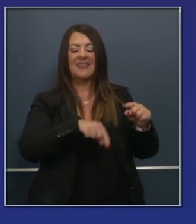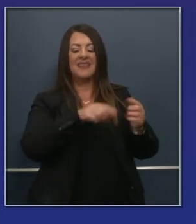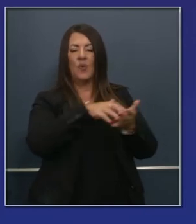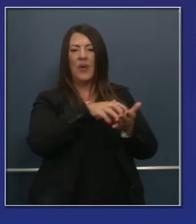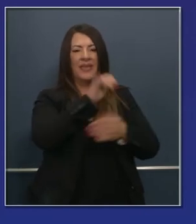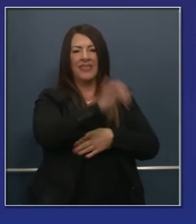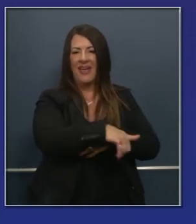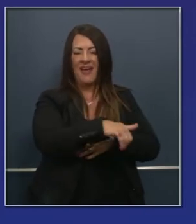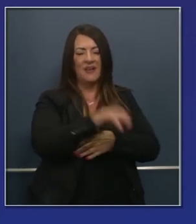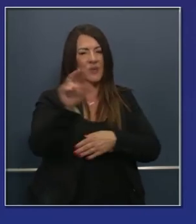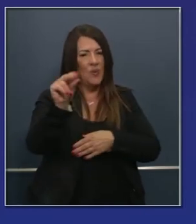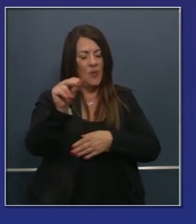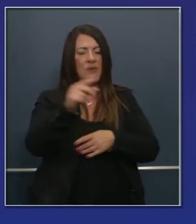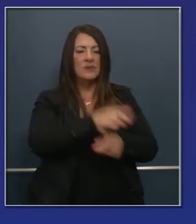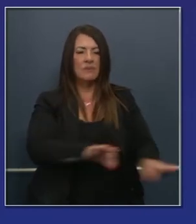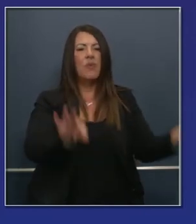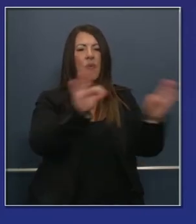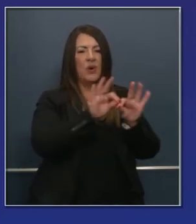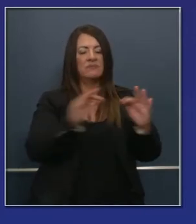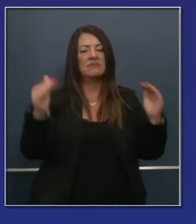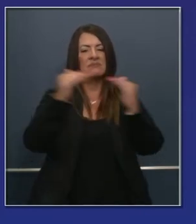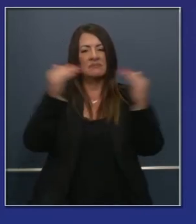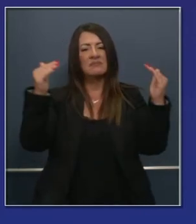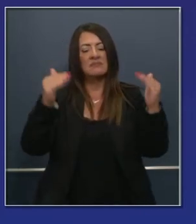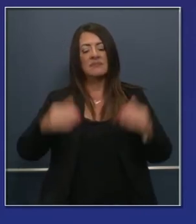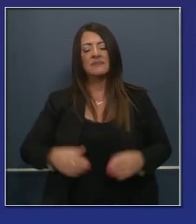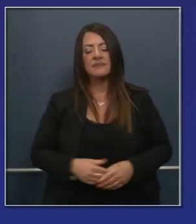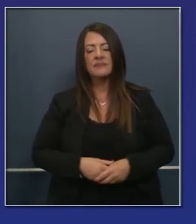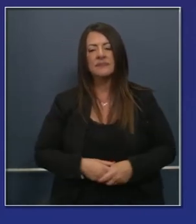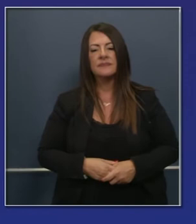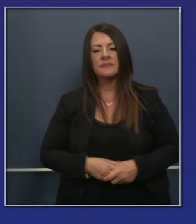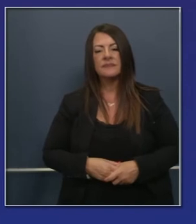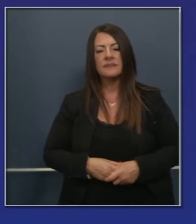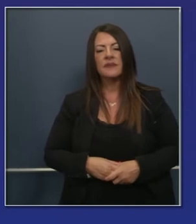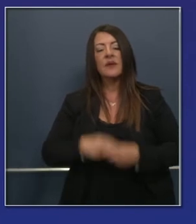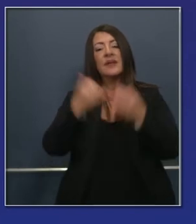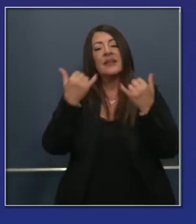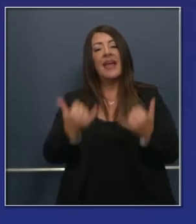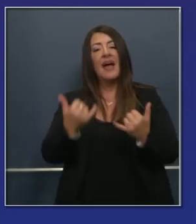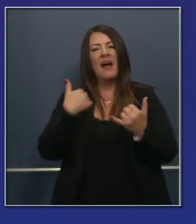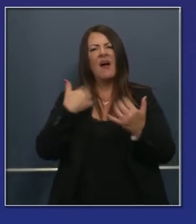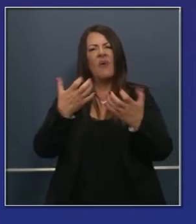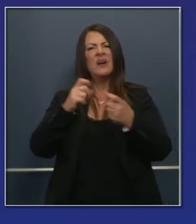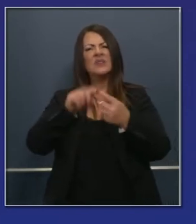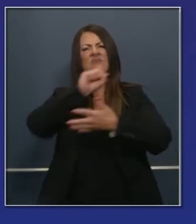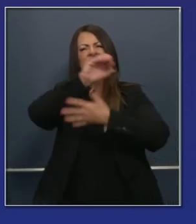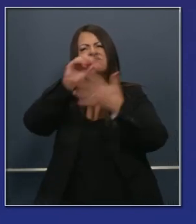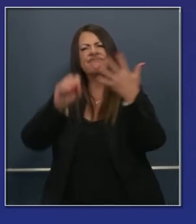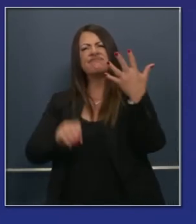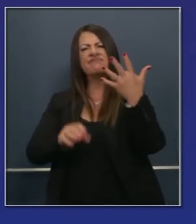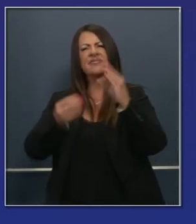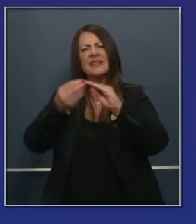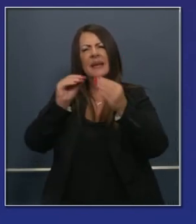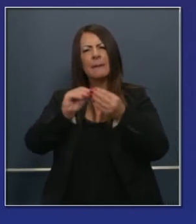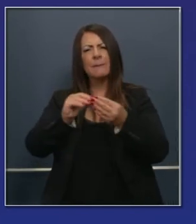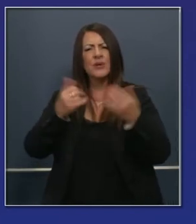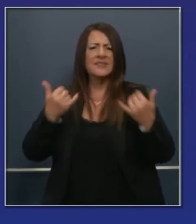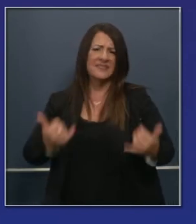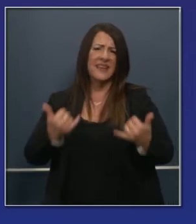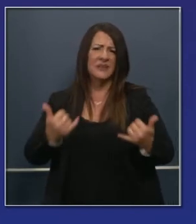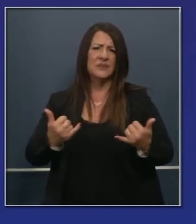decirles lo que atrae a muchos de ustedes para estas conferencias de prensa y brevemente quiero